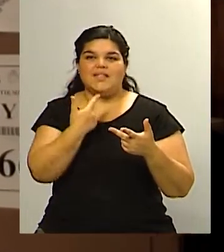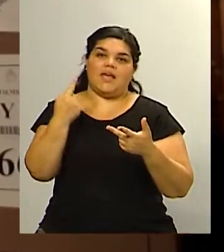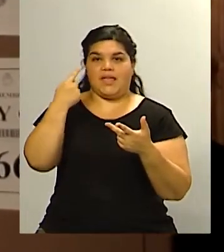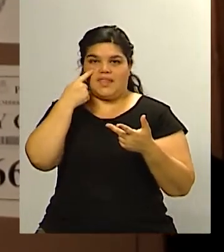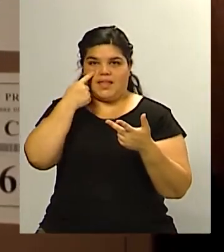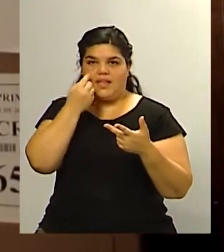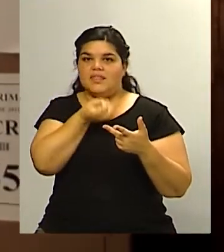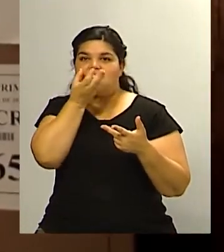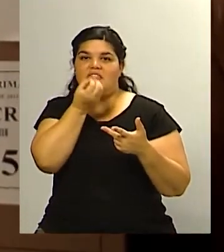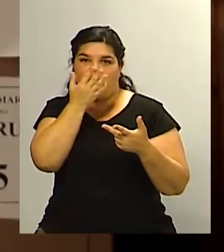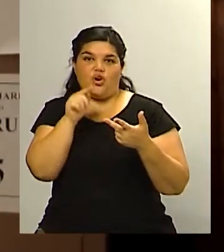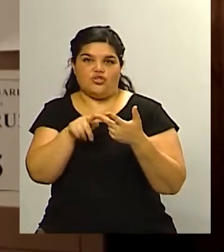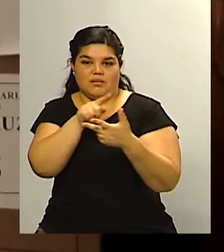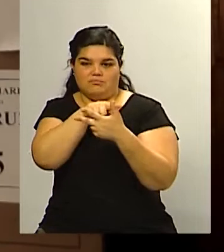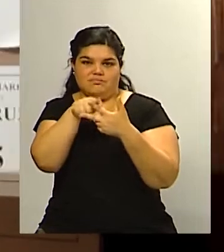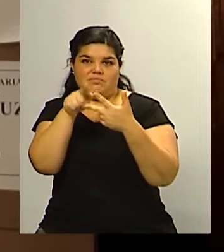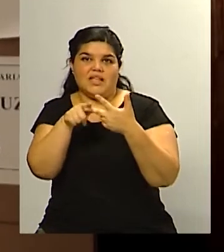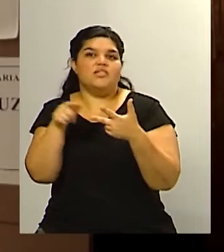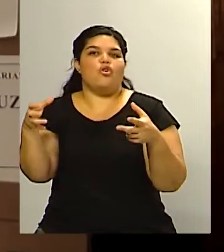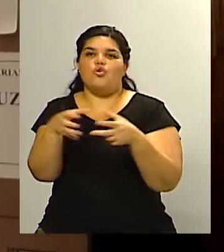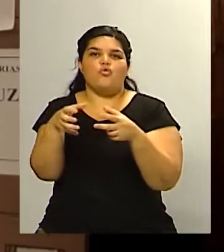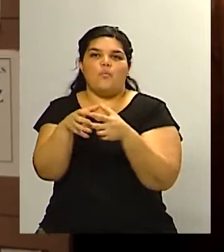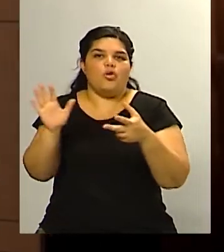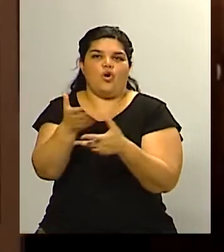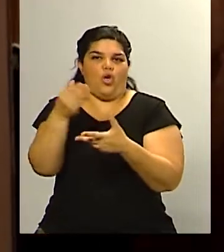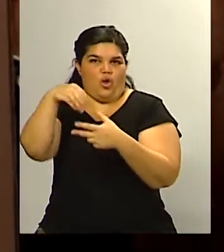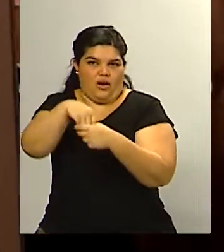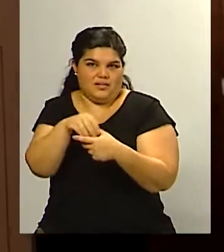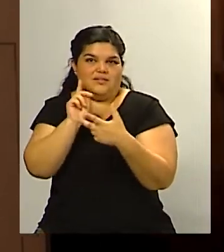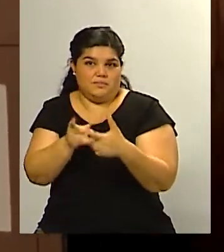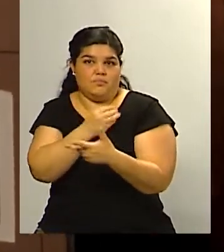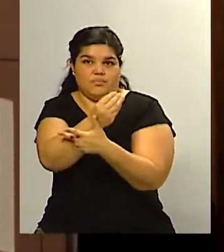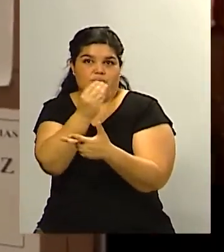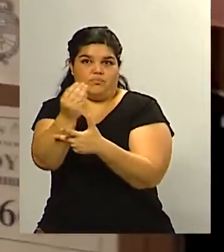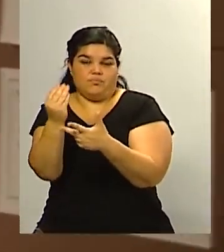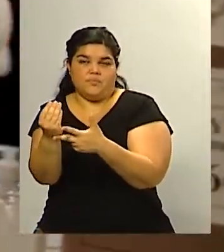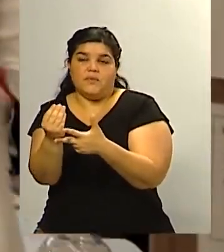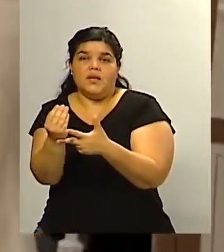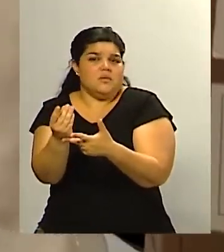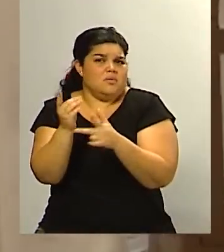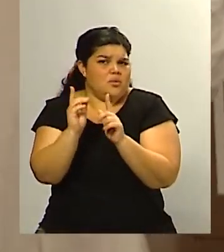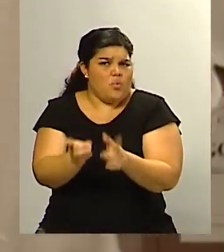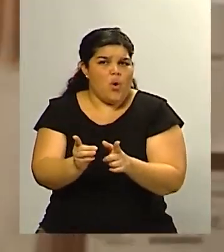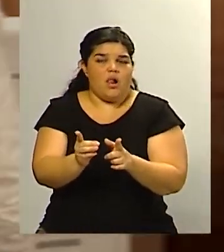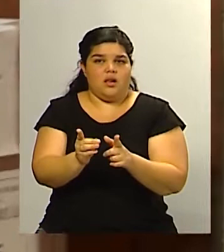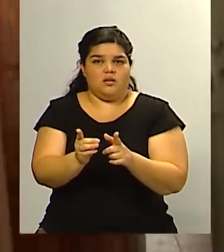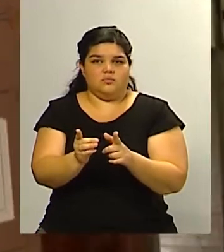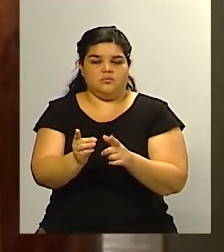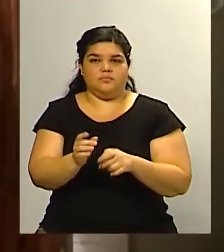Rosa pero obviamente entiendo que eso son cuestiones que se dirimen